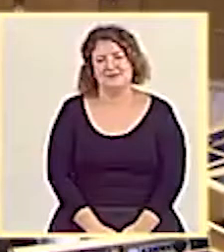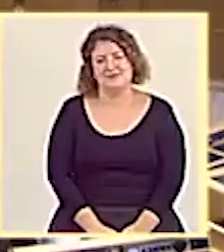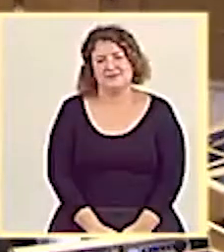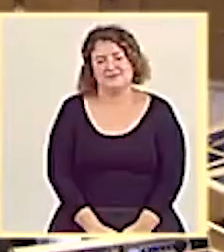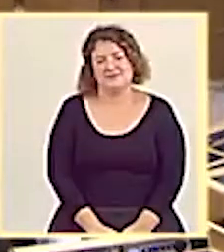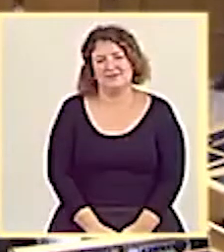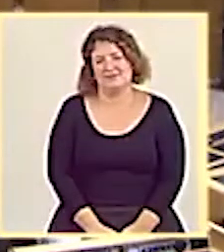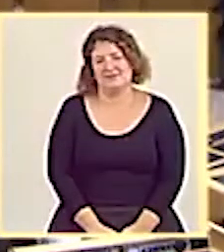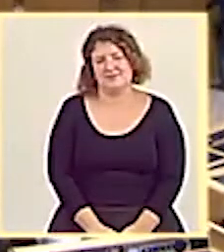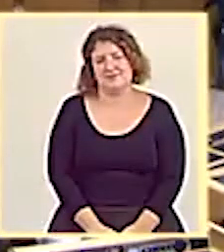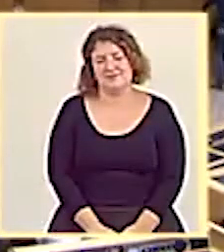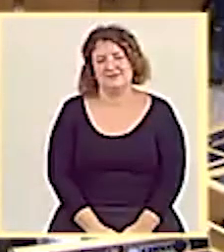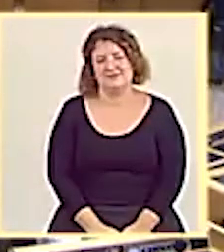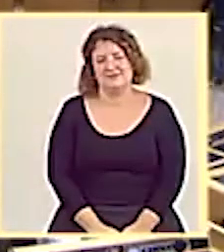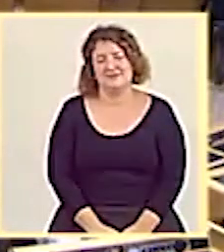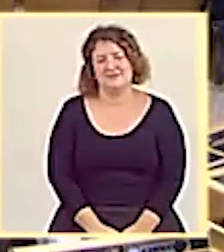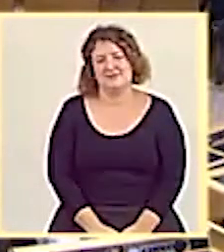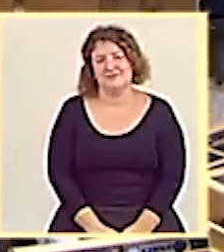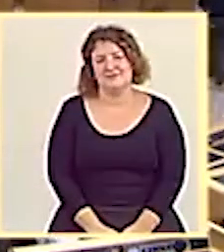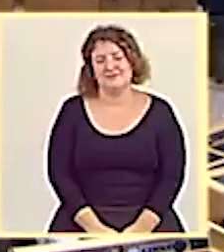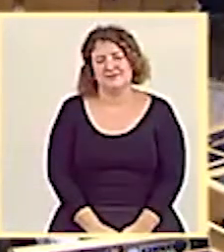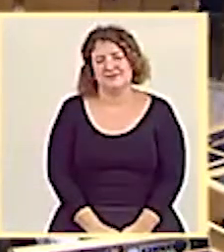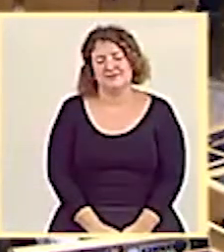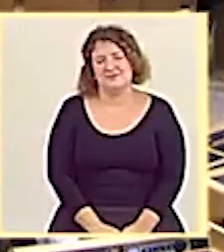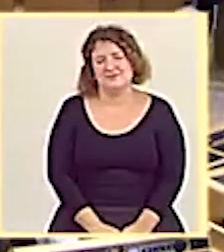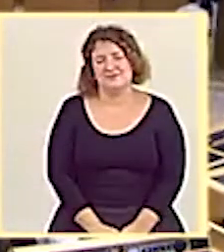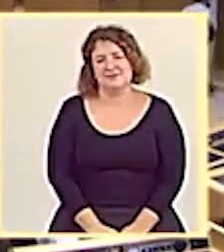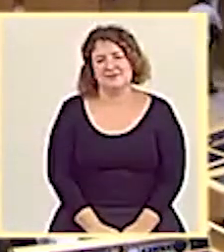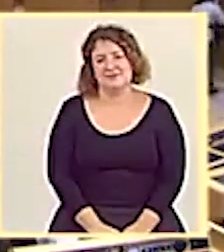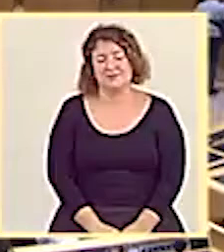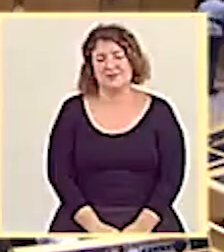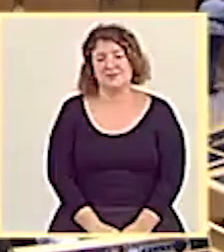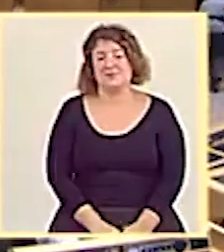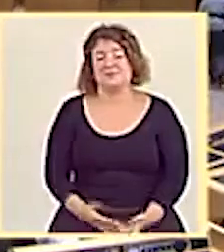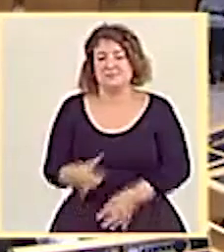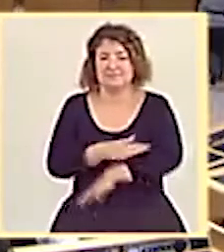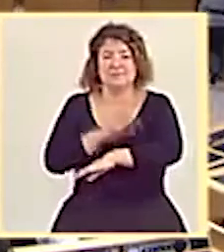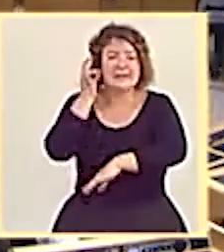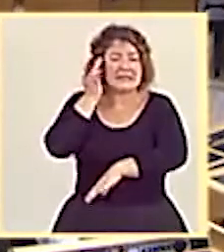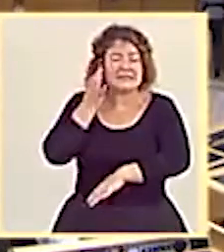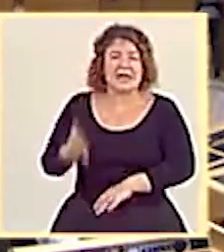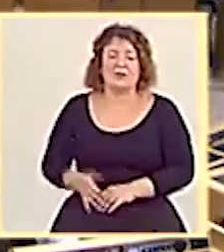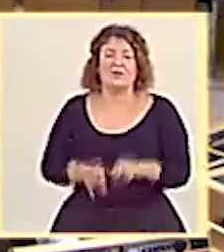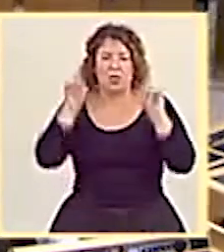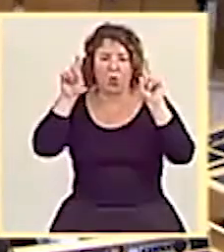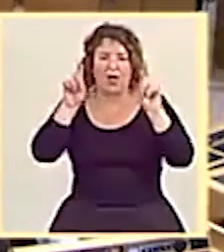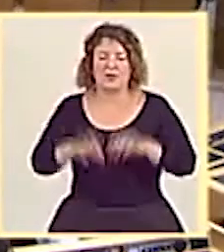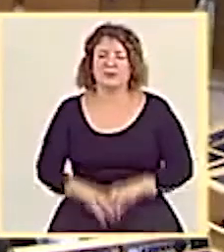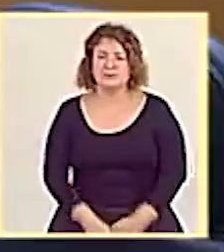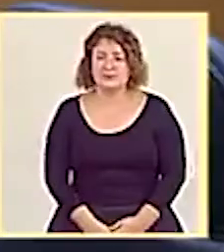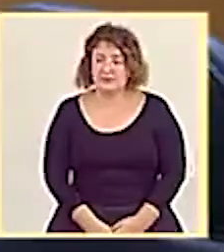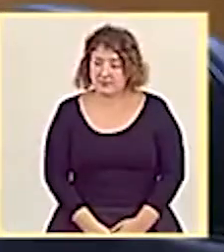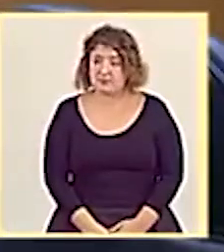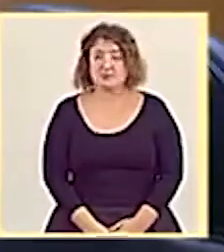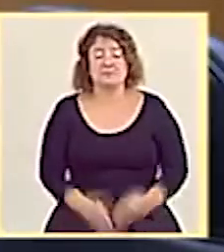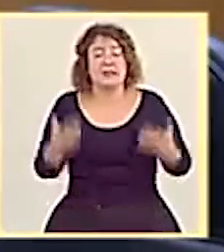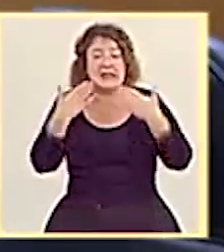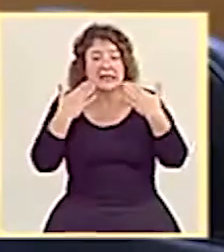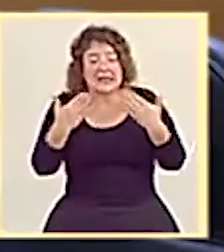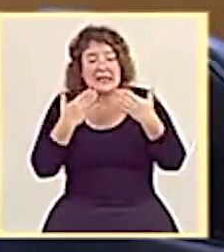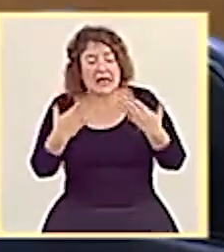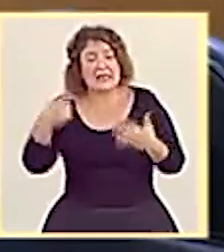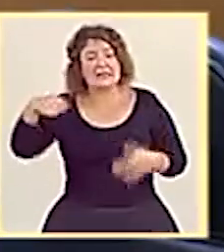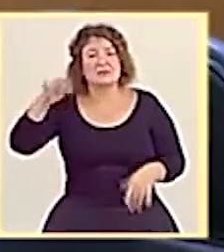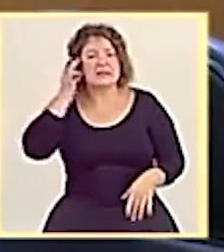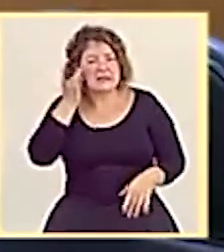Gracias, señoría. Señora ministra de Educación y Formación Profesional. Sí, gracias, señora